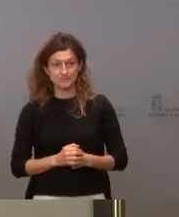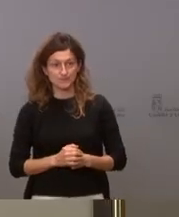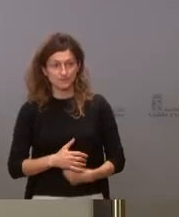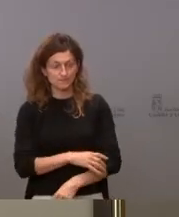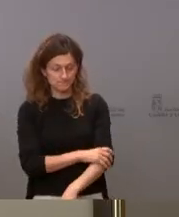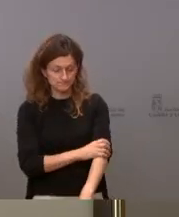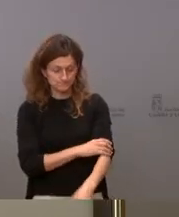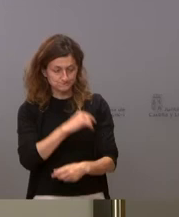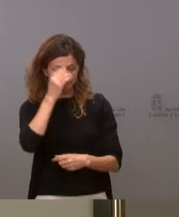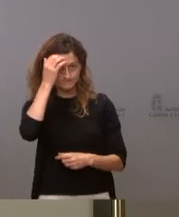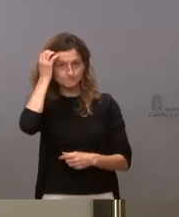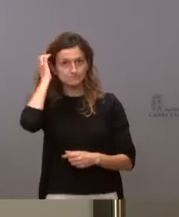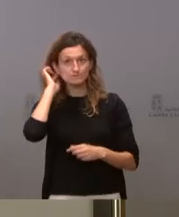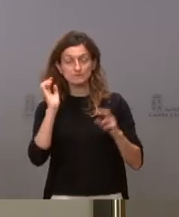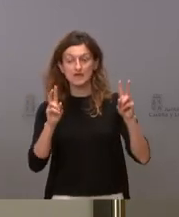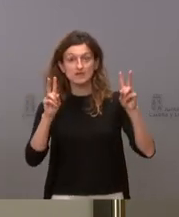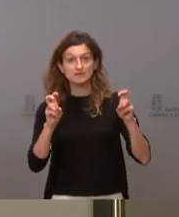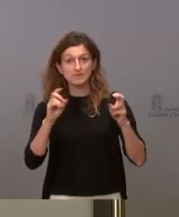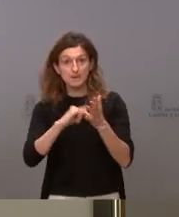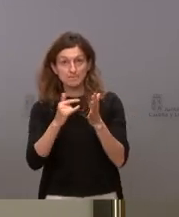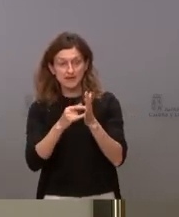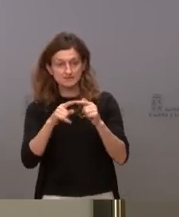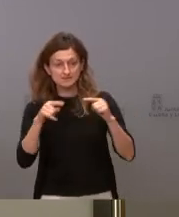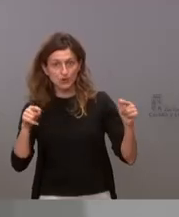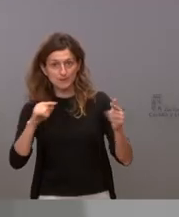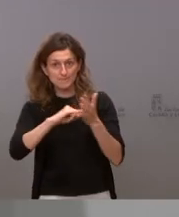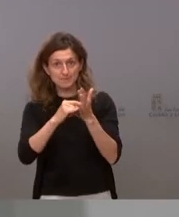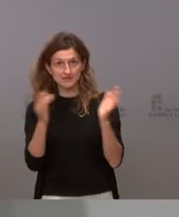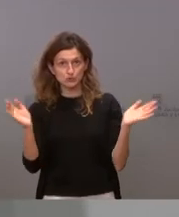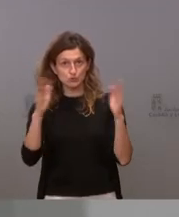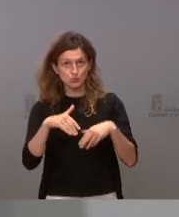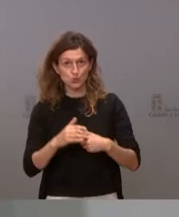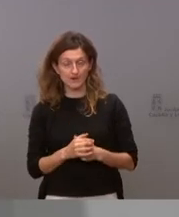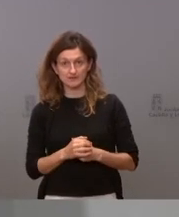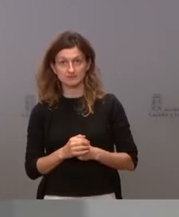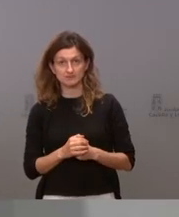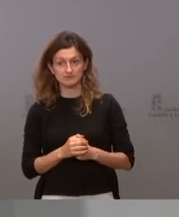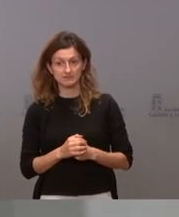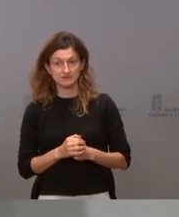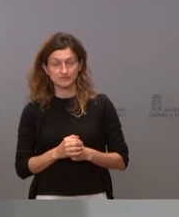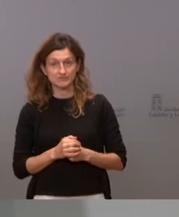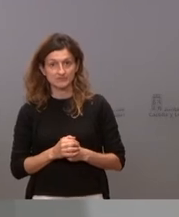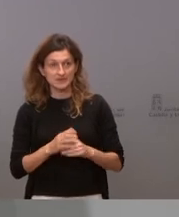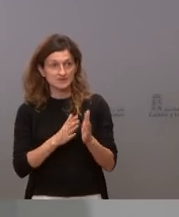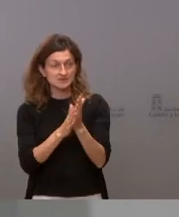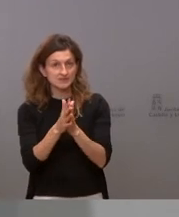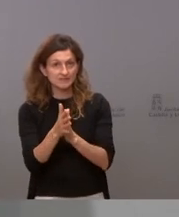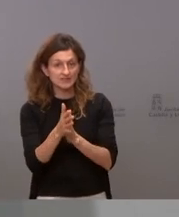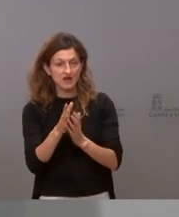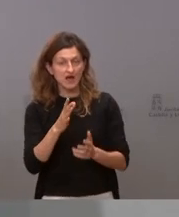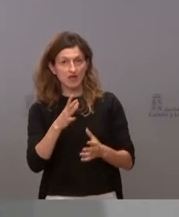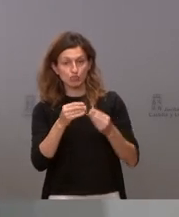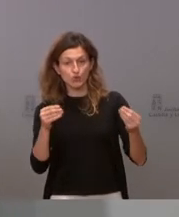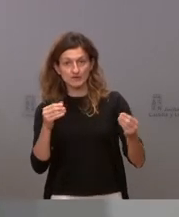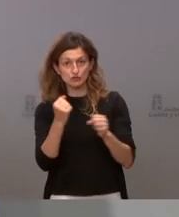respecto al asunto del plan segovia es que no existe tal plan quiero decir que esto se trata de un documento de trabajo